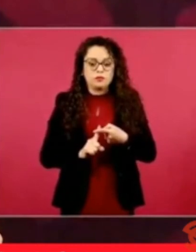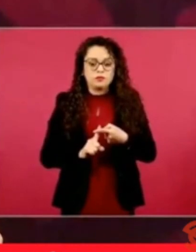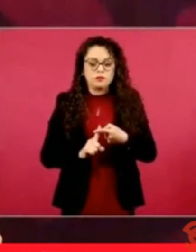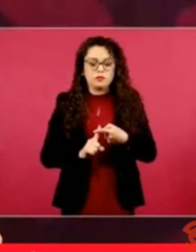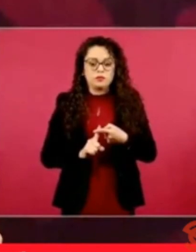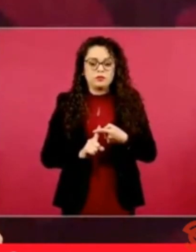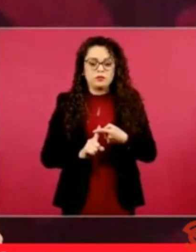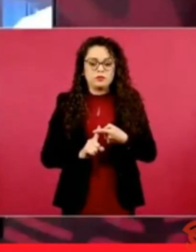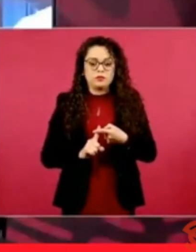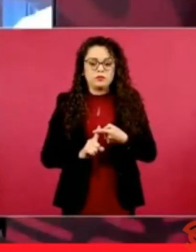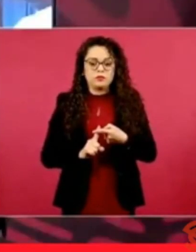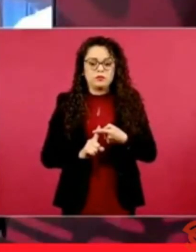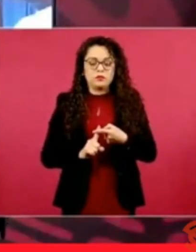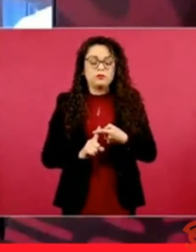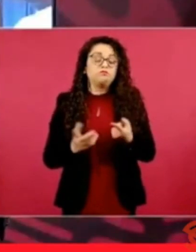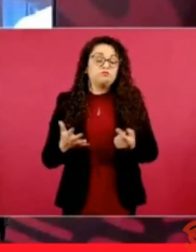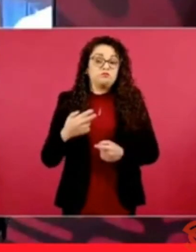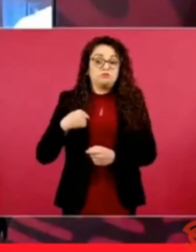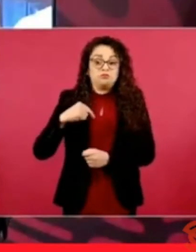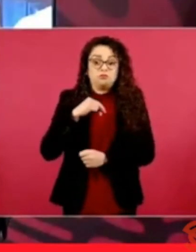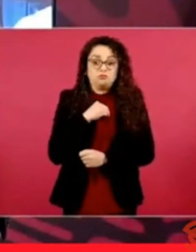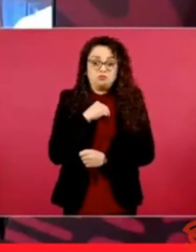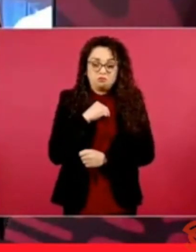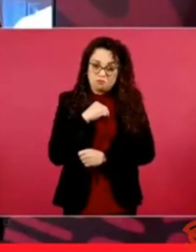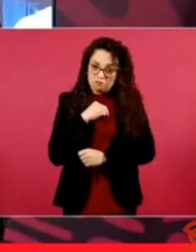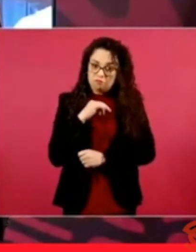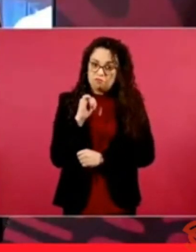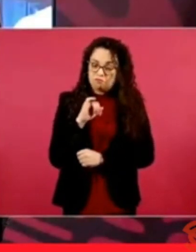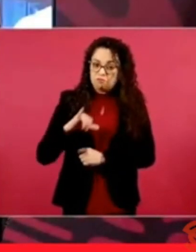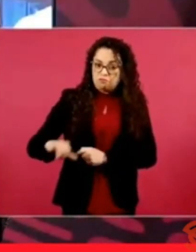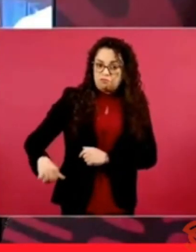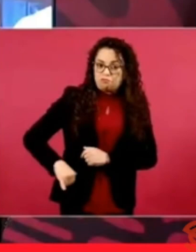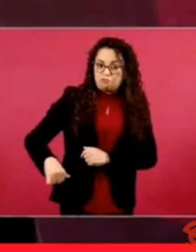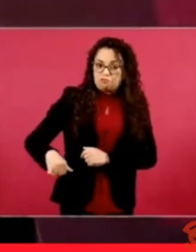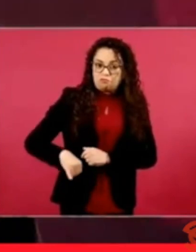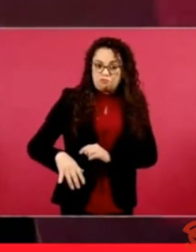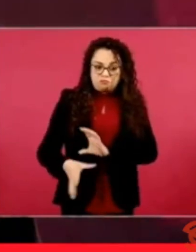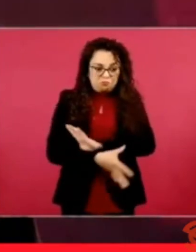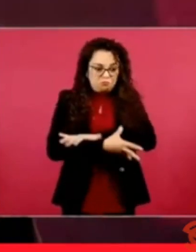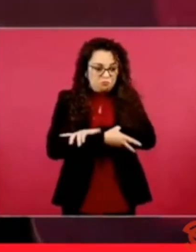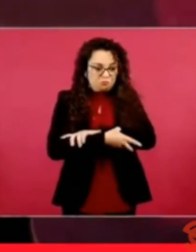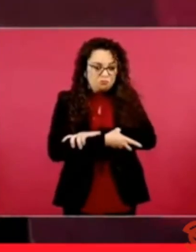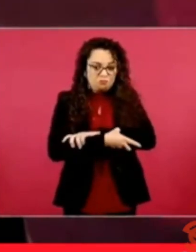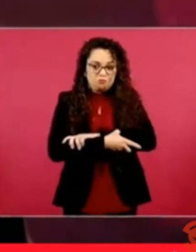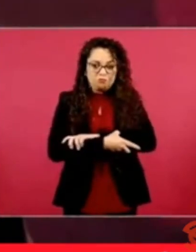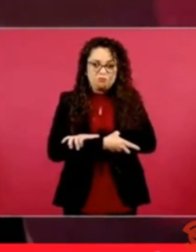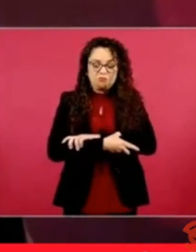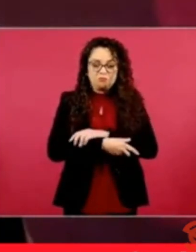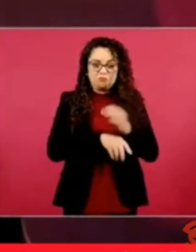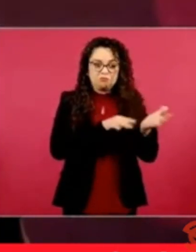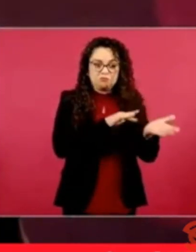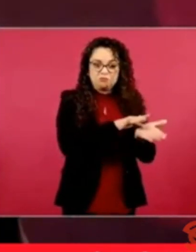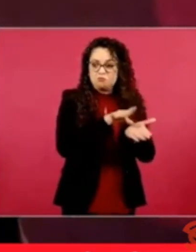nuestros sentimientos fraternos ¿dónde hay